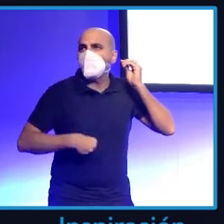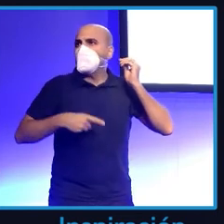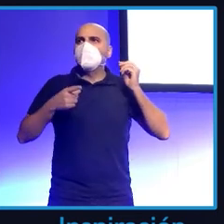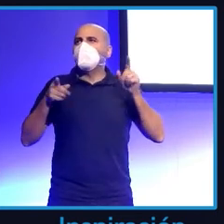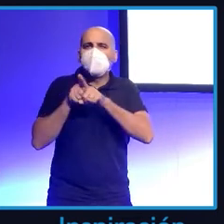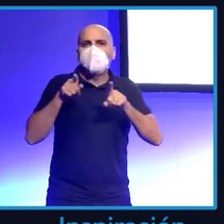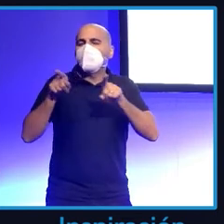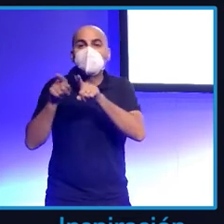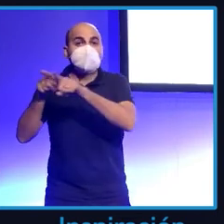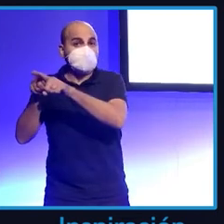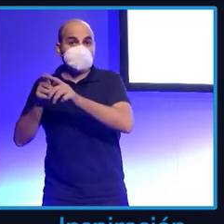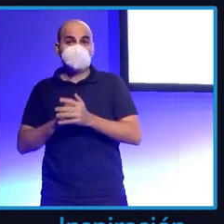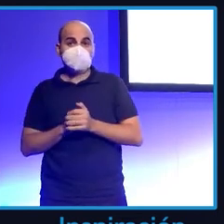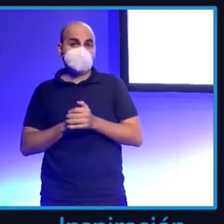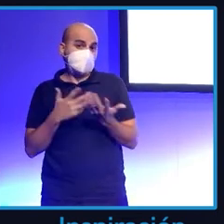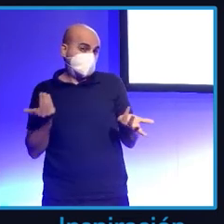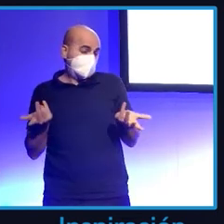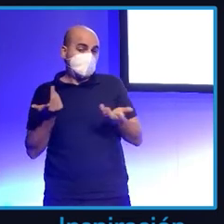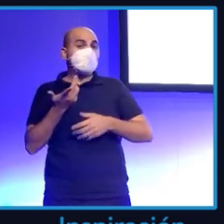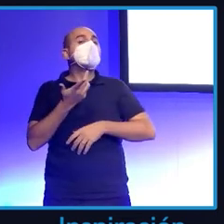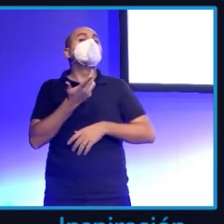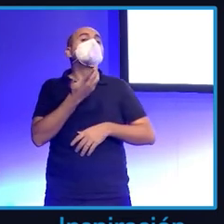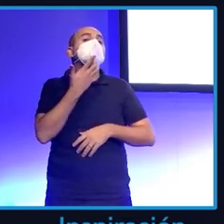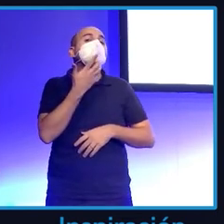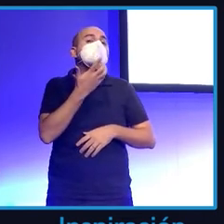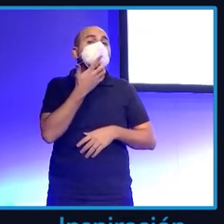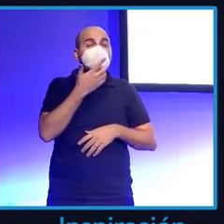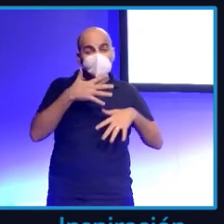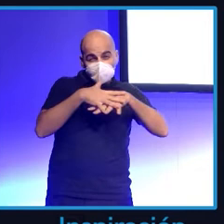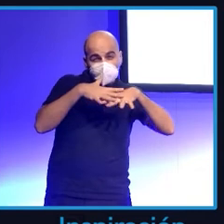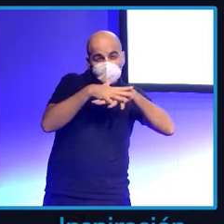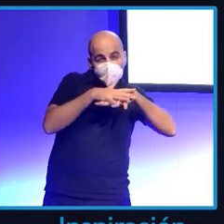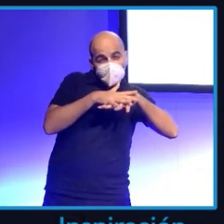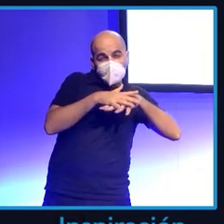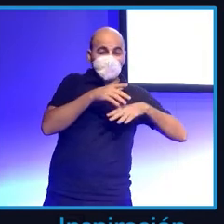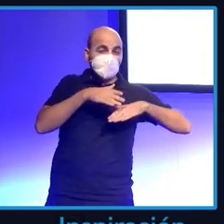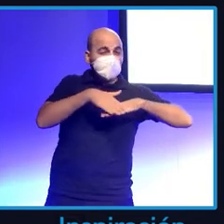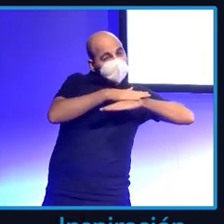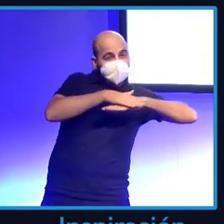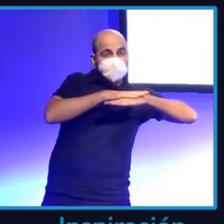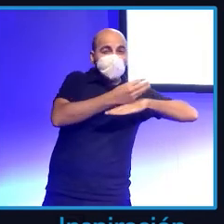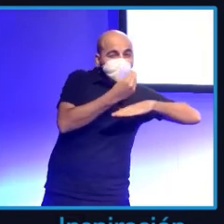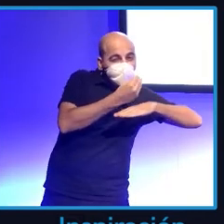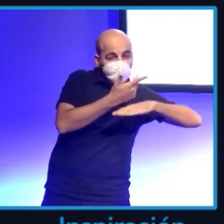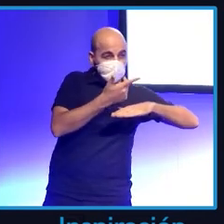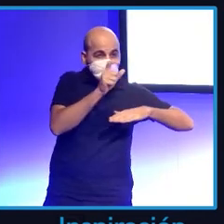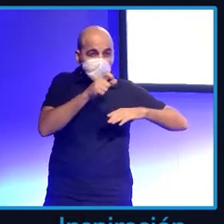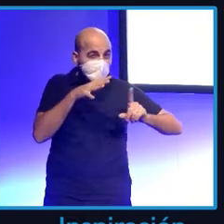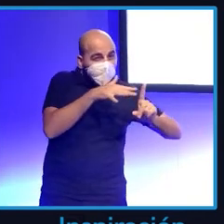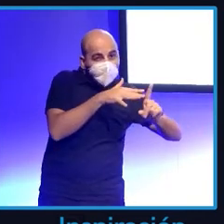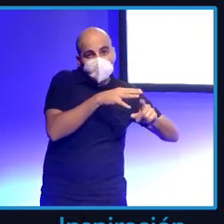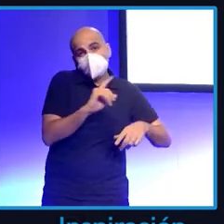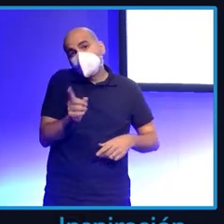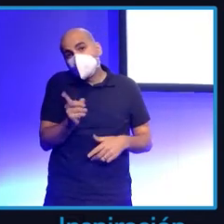Consumo, pues la gente en general no le sigue en redes para enterarse. Sigue a médicos, pediatras, dermatólogos,